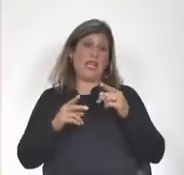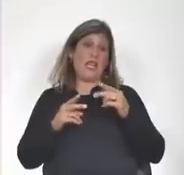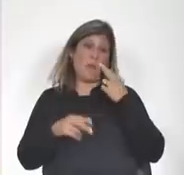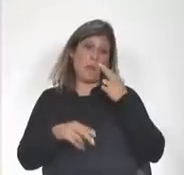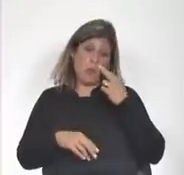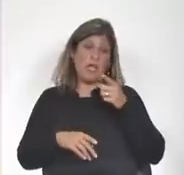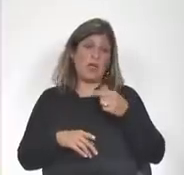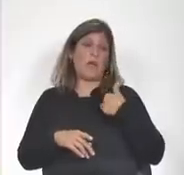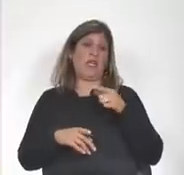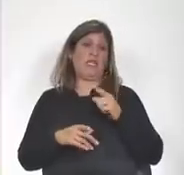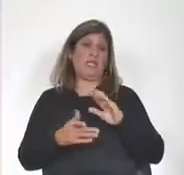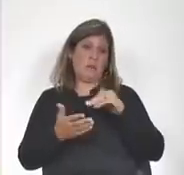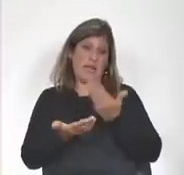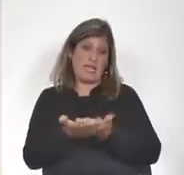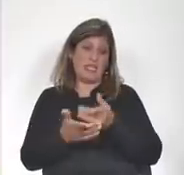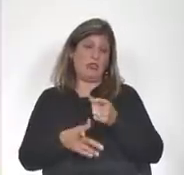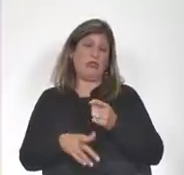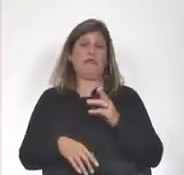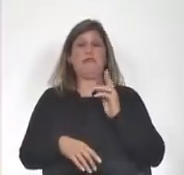lamentablemente